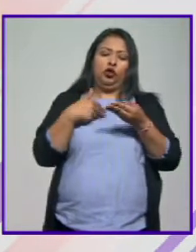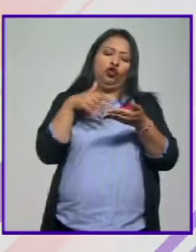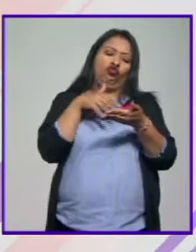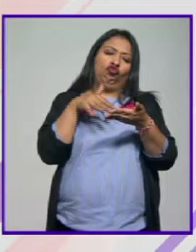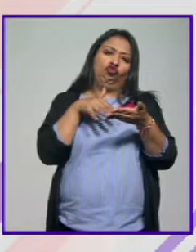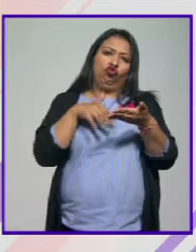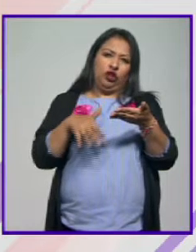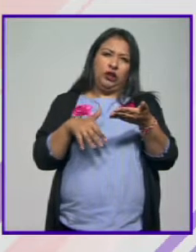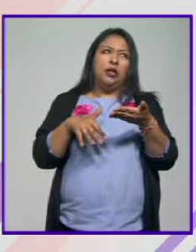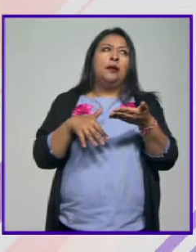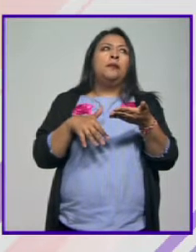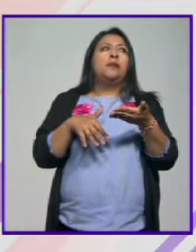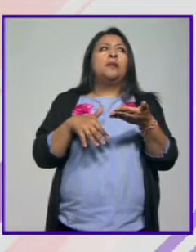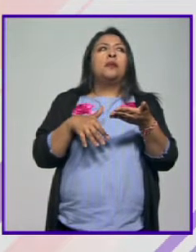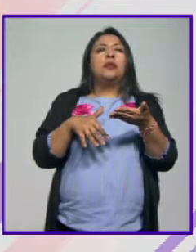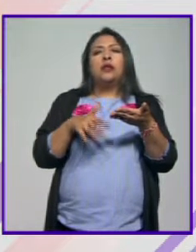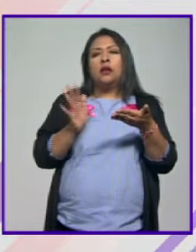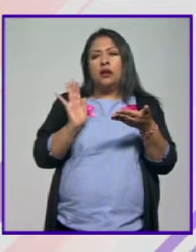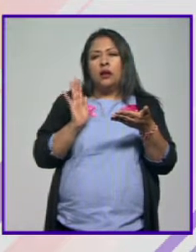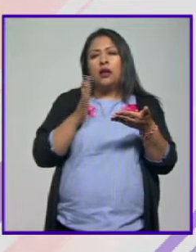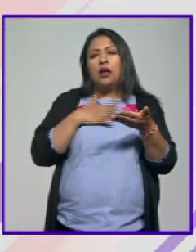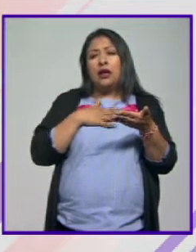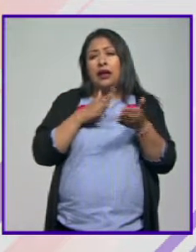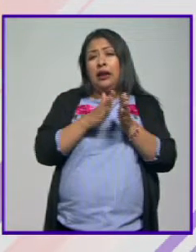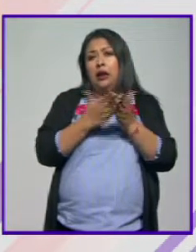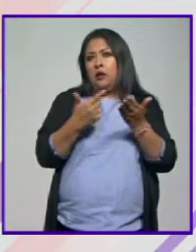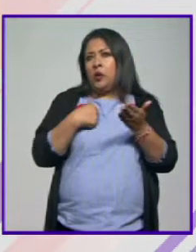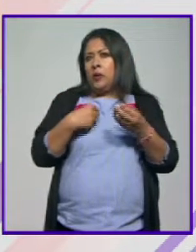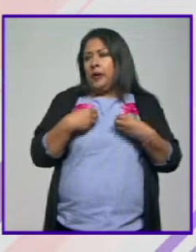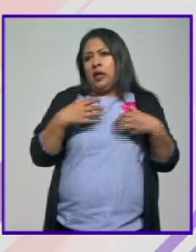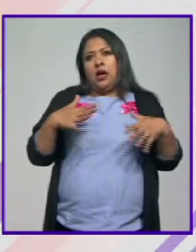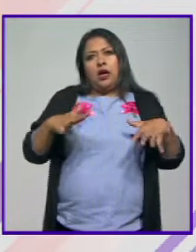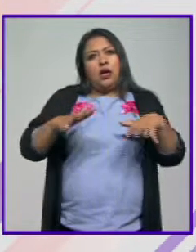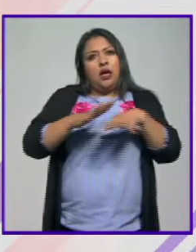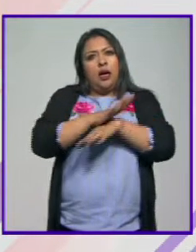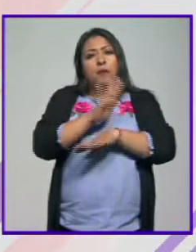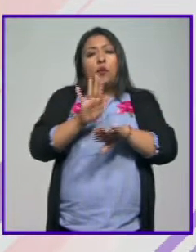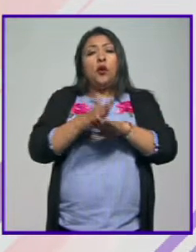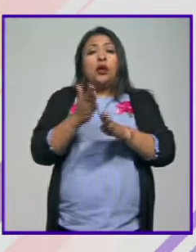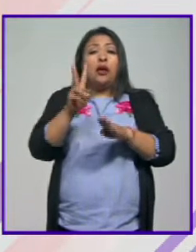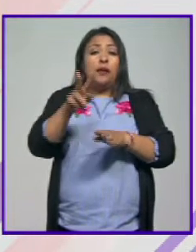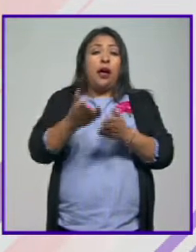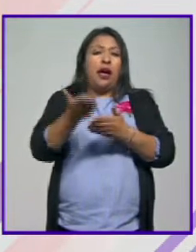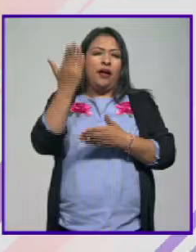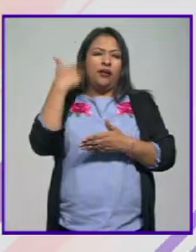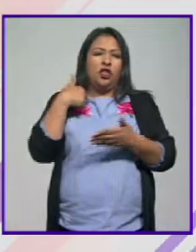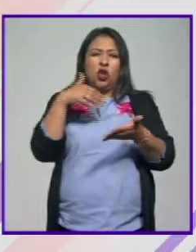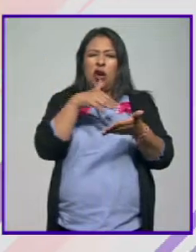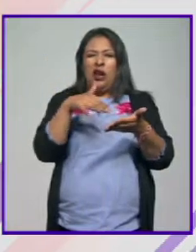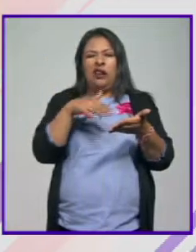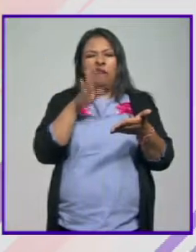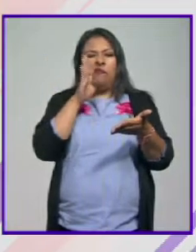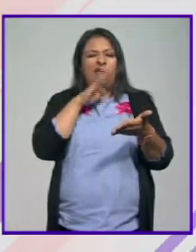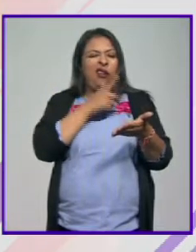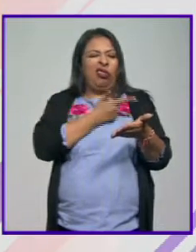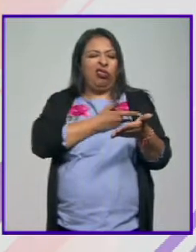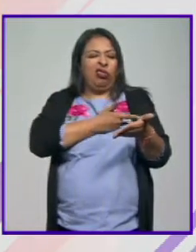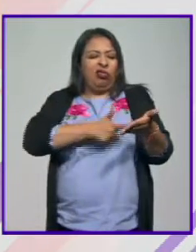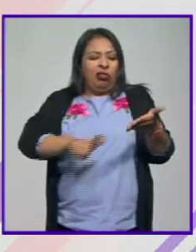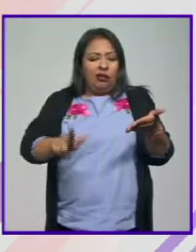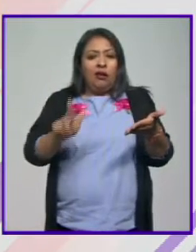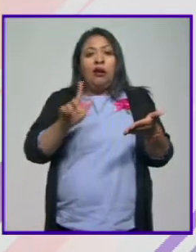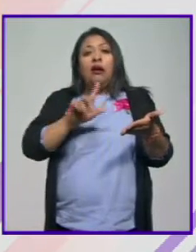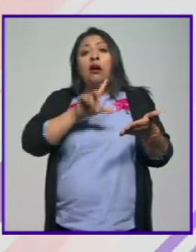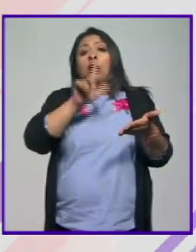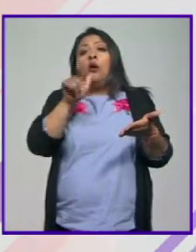fue en su día una novela que me cambió la vida porque yo era la verdad muy mal lector de niño y